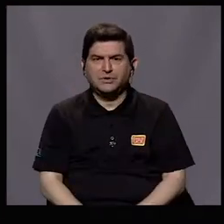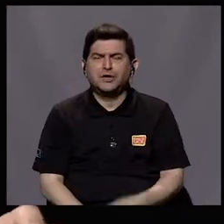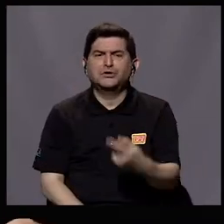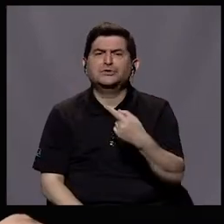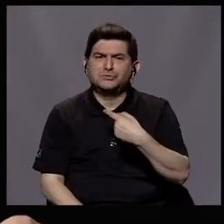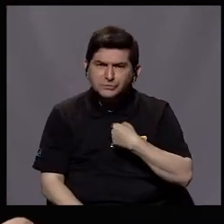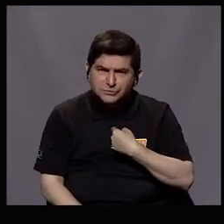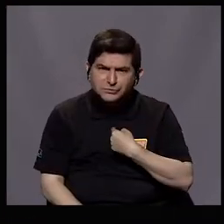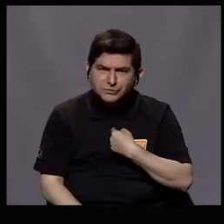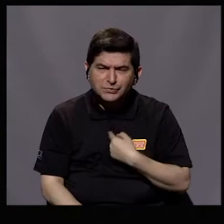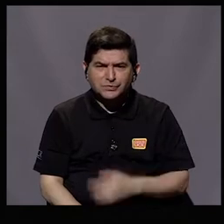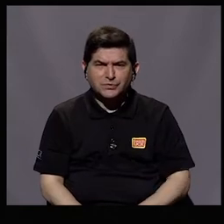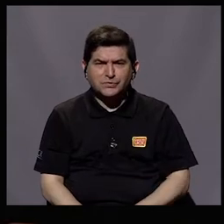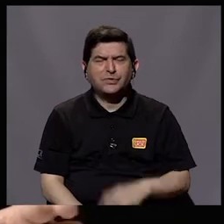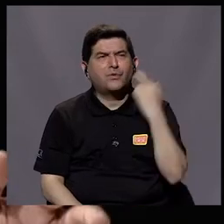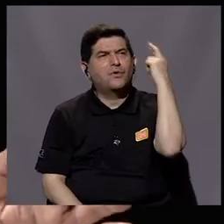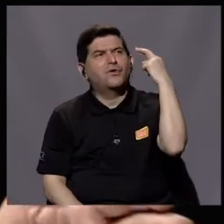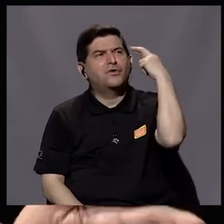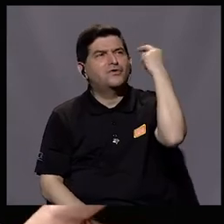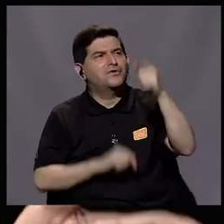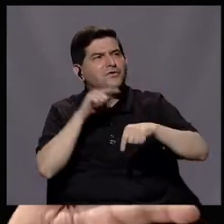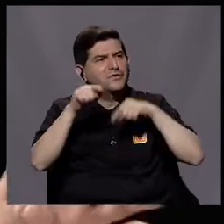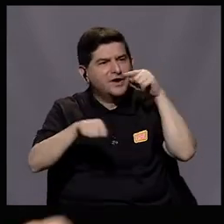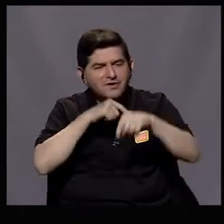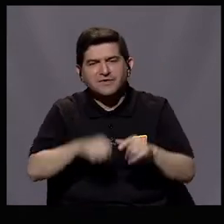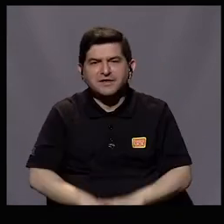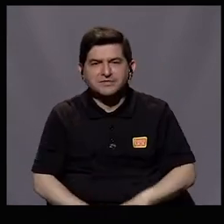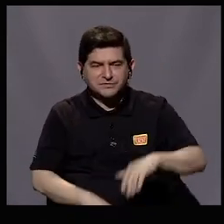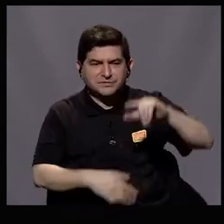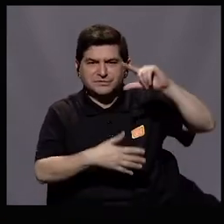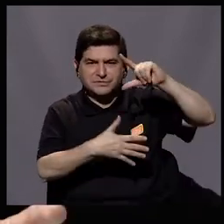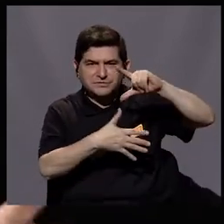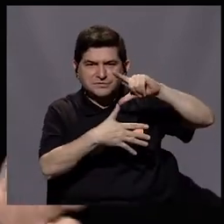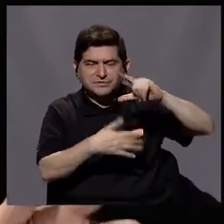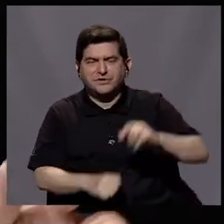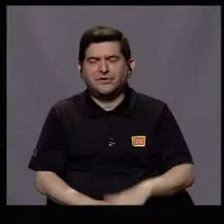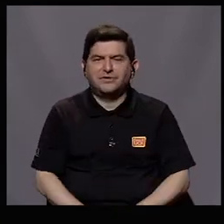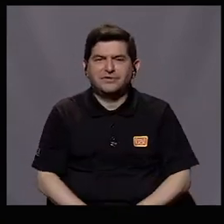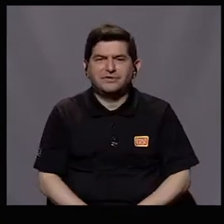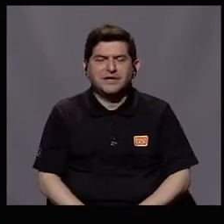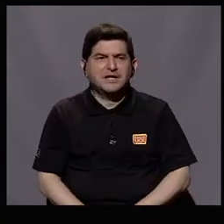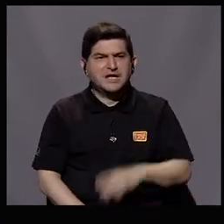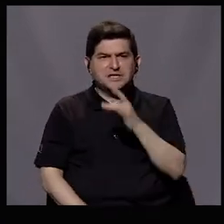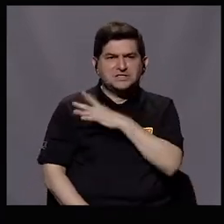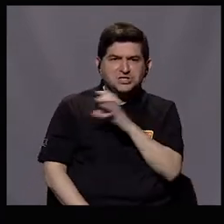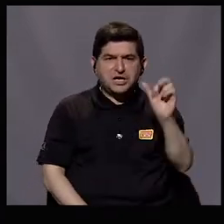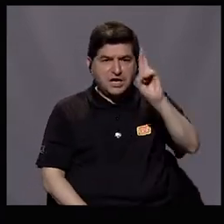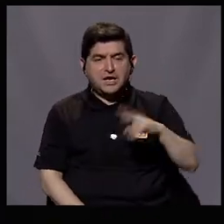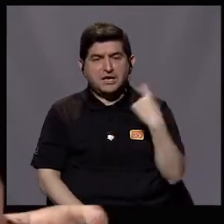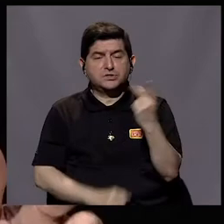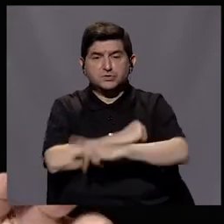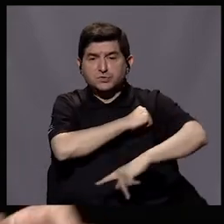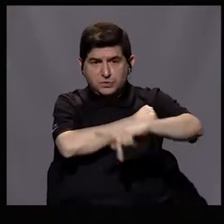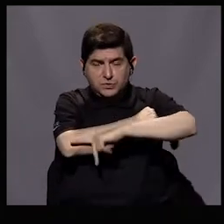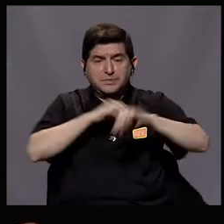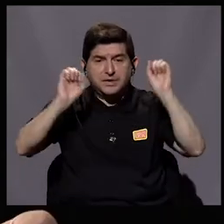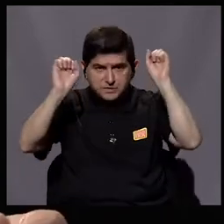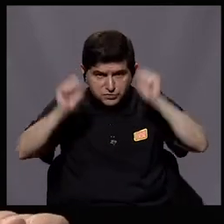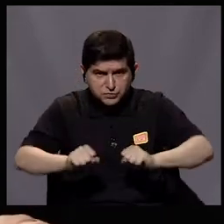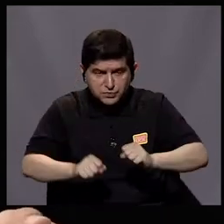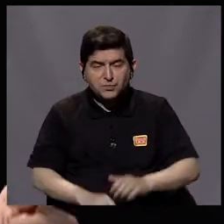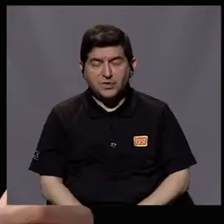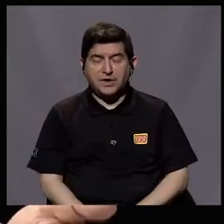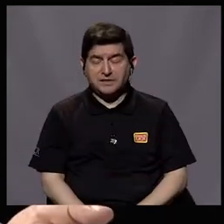si uno hace una reflexión crítica de América Latina, Chile y Costa Rica son los únicos países que